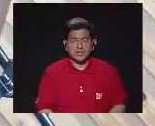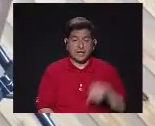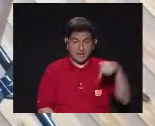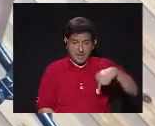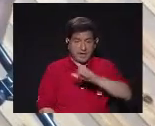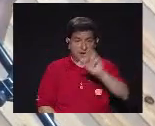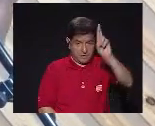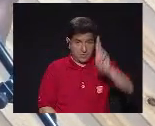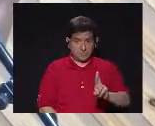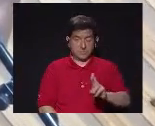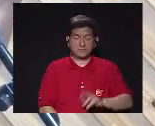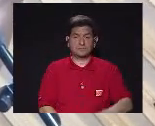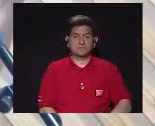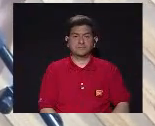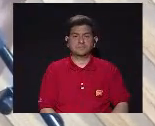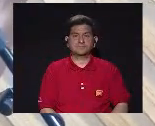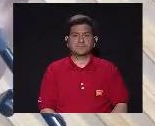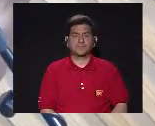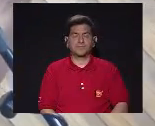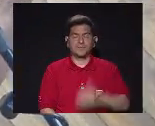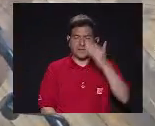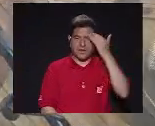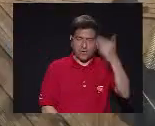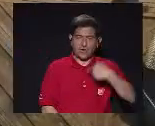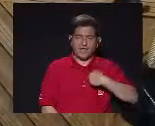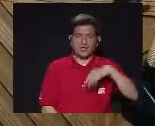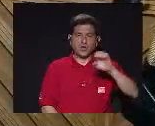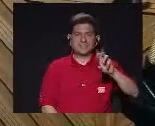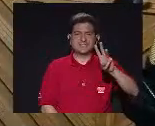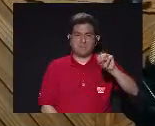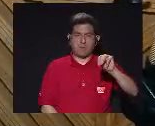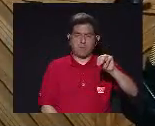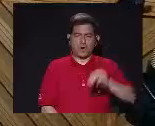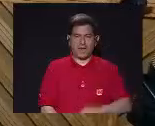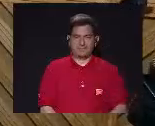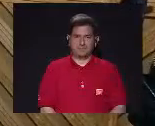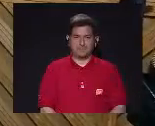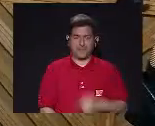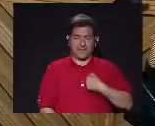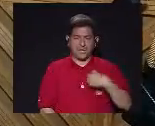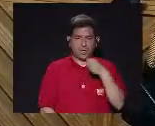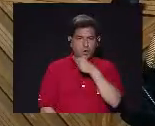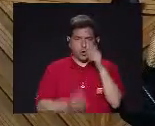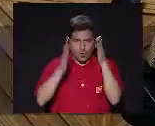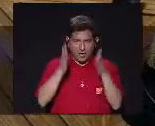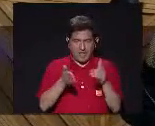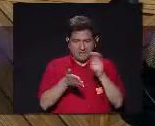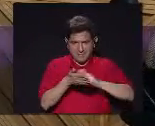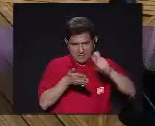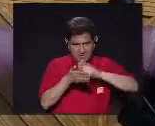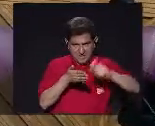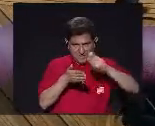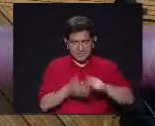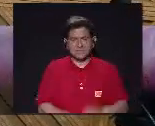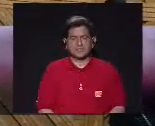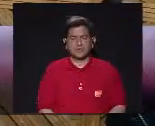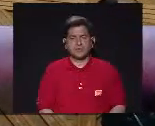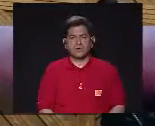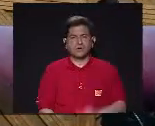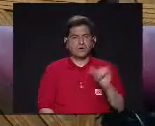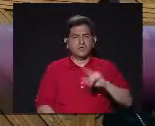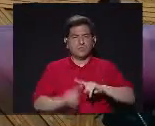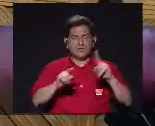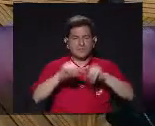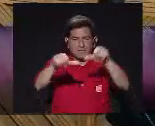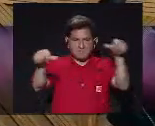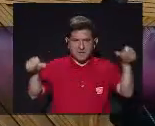Costa Rica Hola Mi nombre es Esteban Monge Soy cantautor He